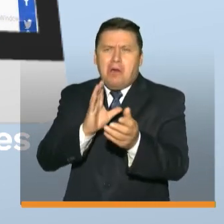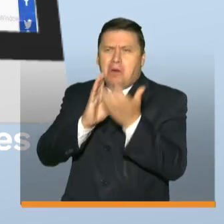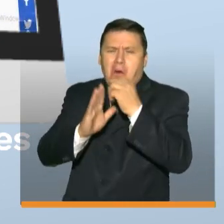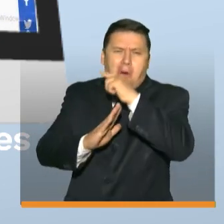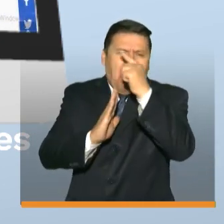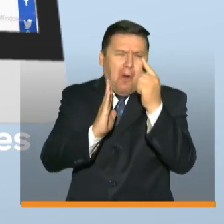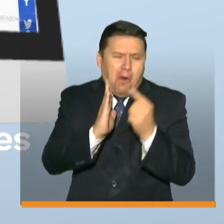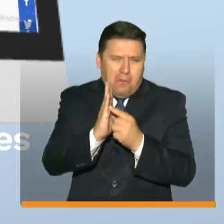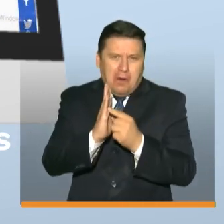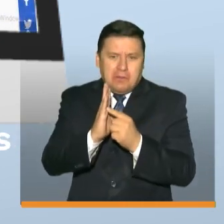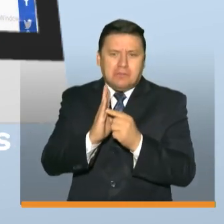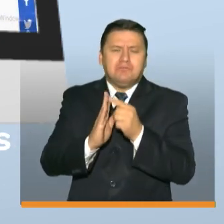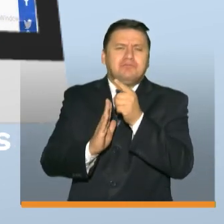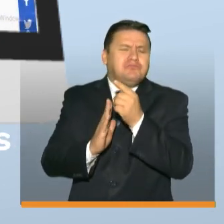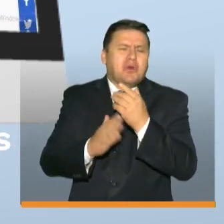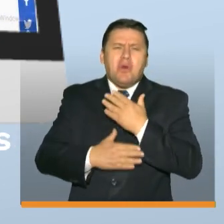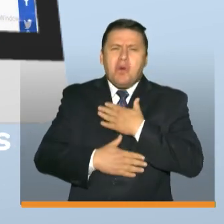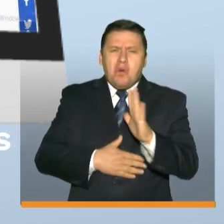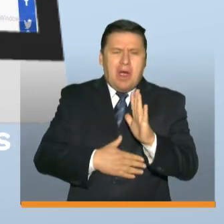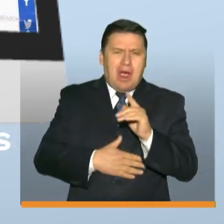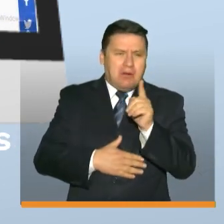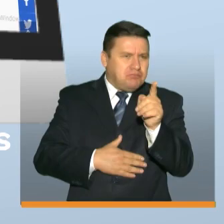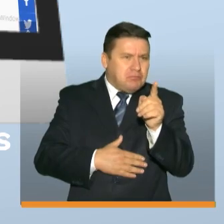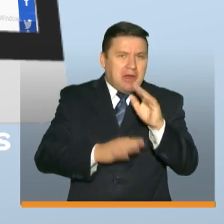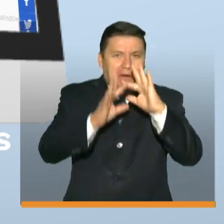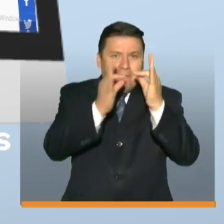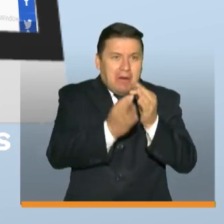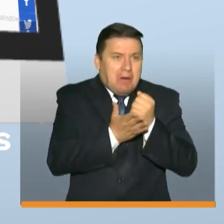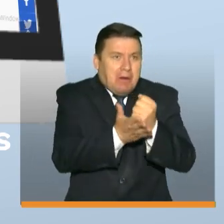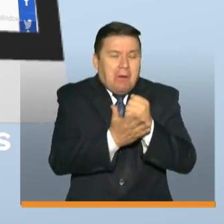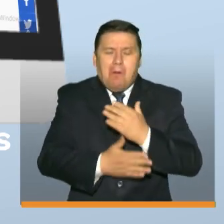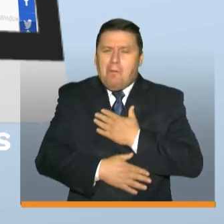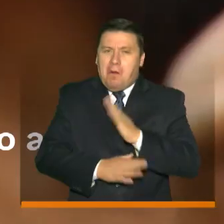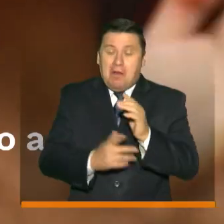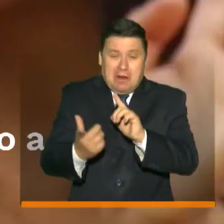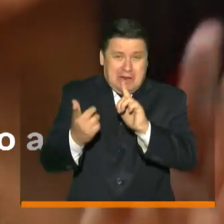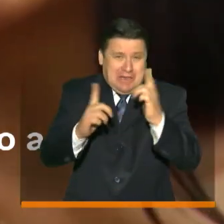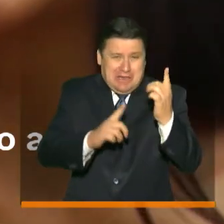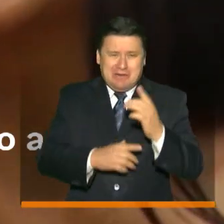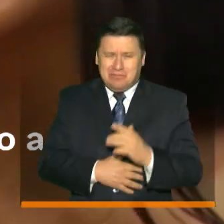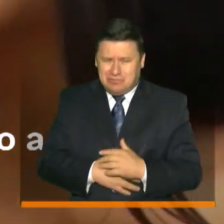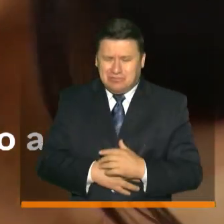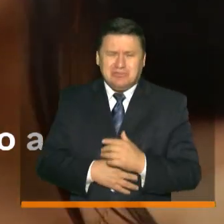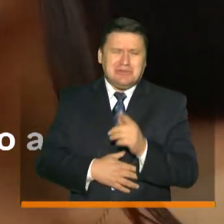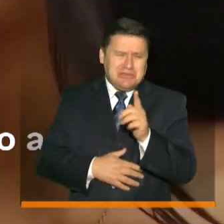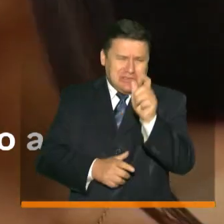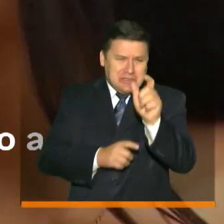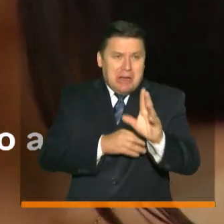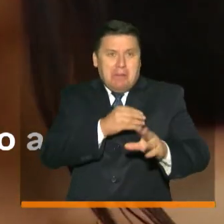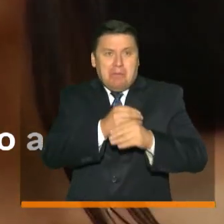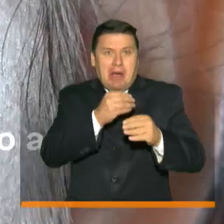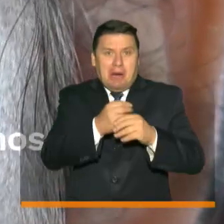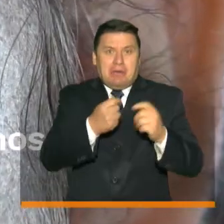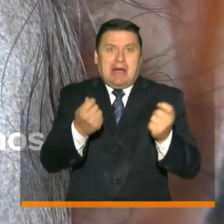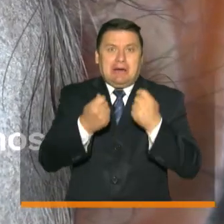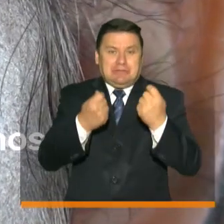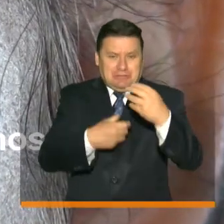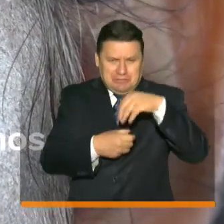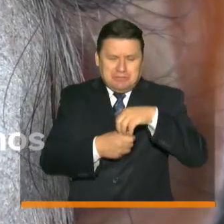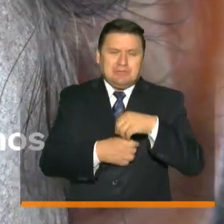¡Suscríbete! A de cuál quieres ayudar a las familias colombianas y listo, ya son muchos los que se han sumado a esta causa.